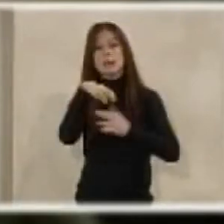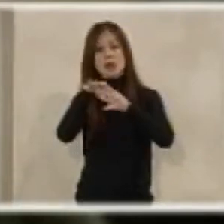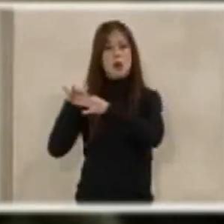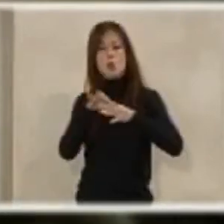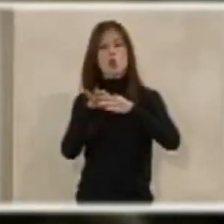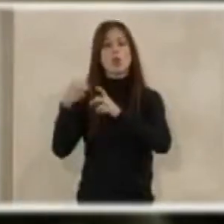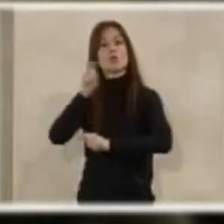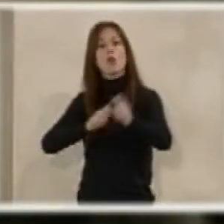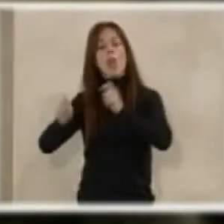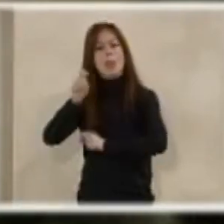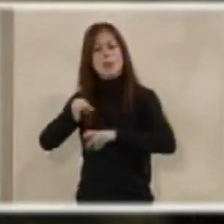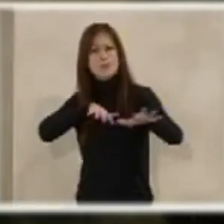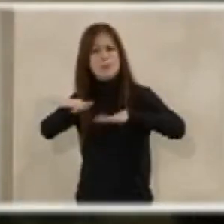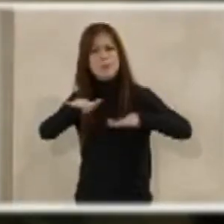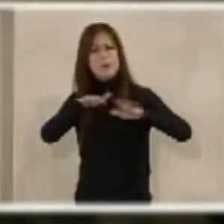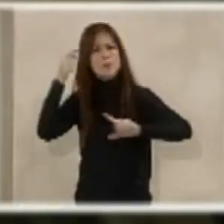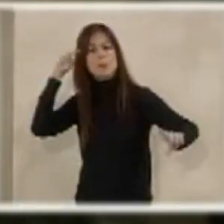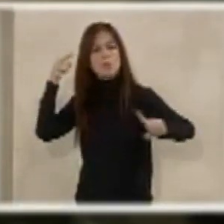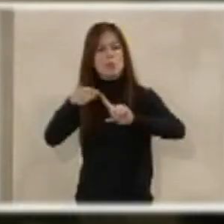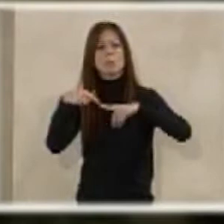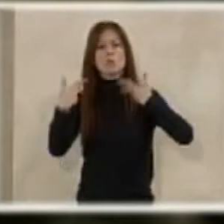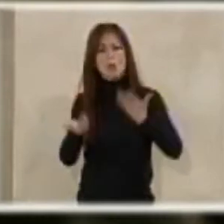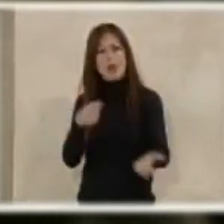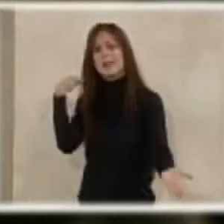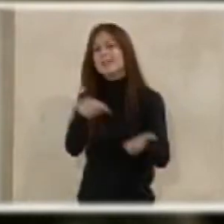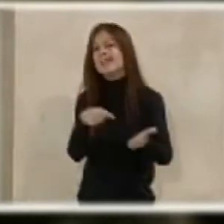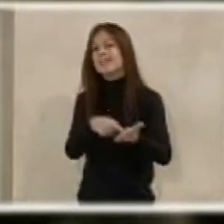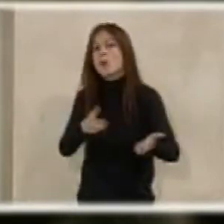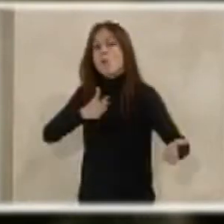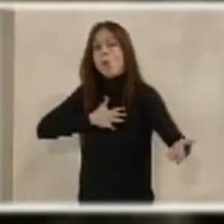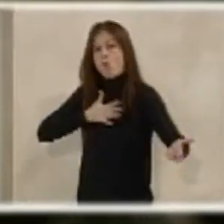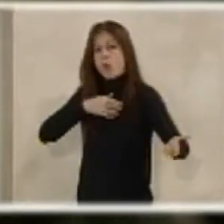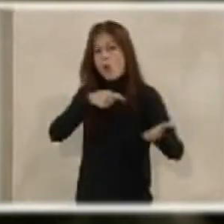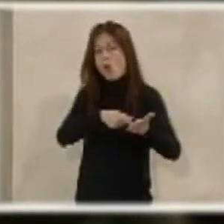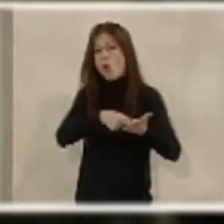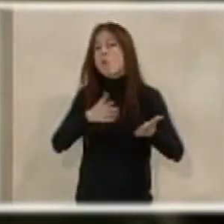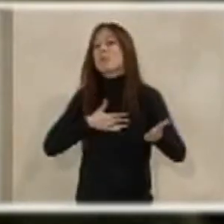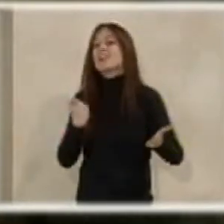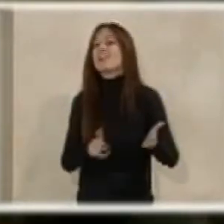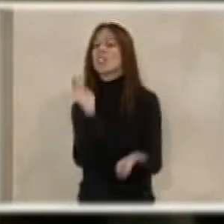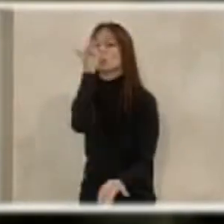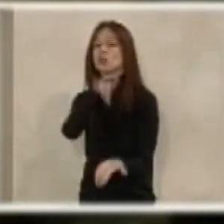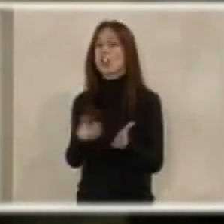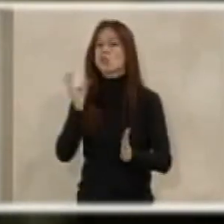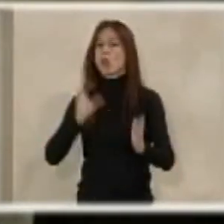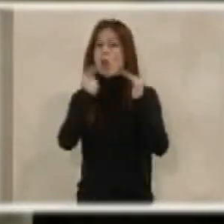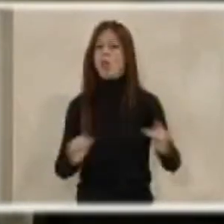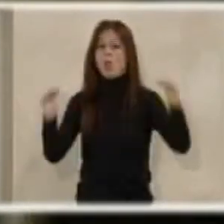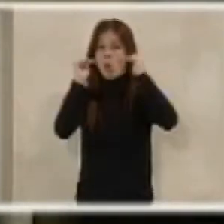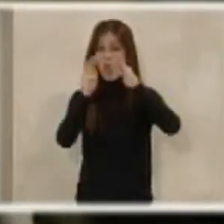de asociaciones, se está moviendo y reivindicando lo que les pertenece. Es hora de equiparar los sueldos.